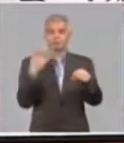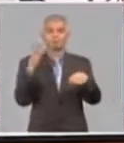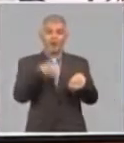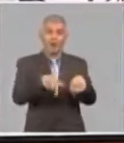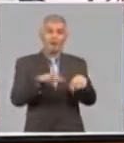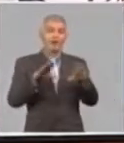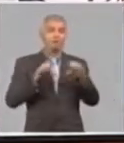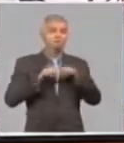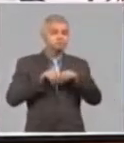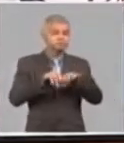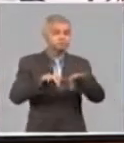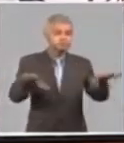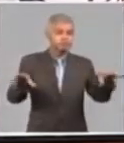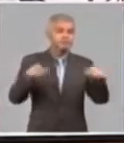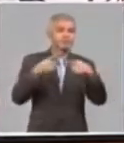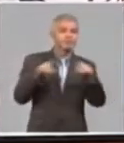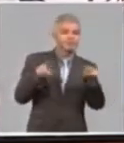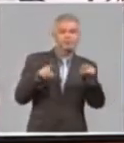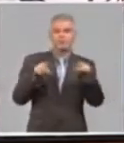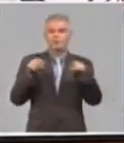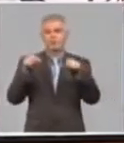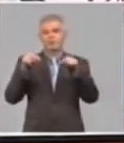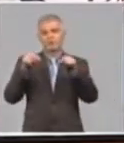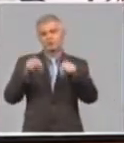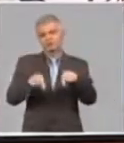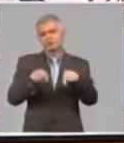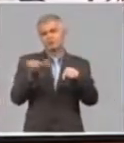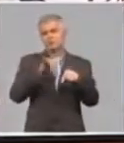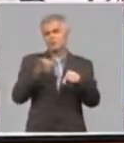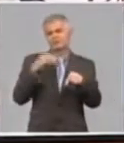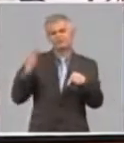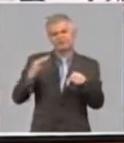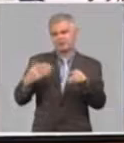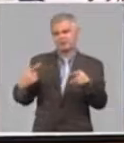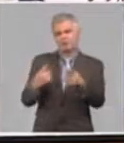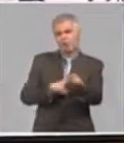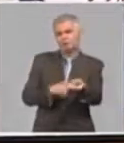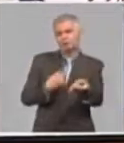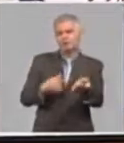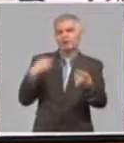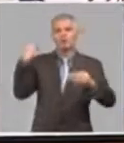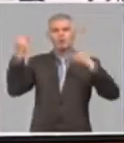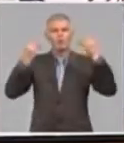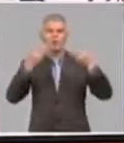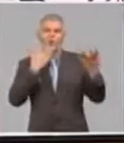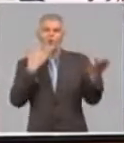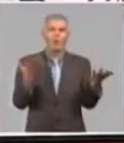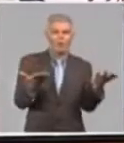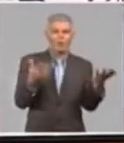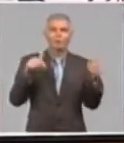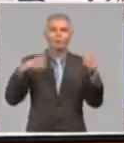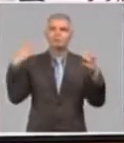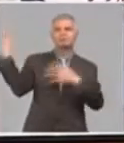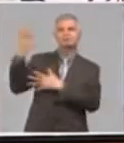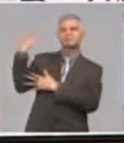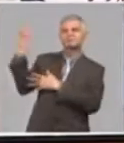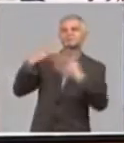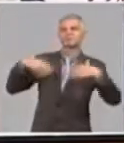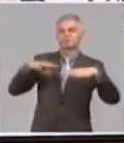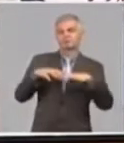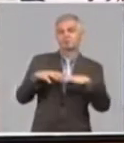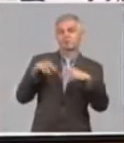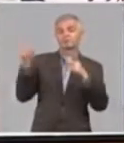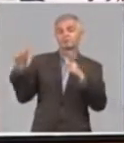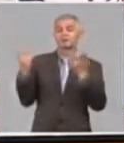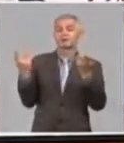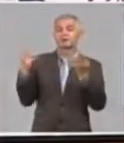pues se hace un análisis de comportamiento, etc. Por ejemplo, el Instituto de Meteorología de Casablanca tiene un centro del clima que es